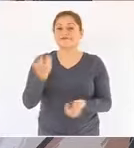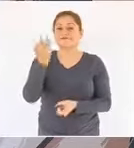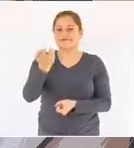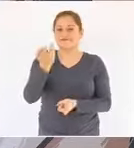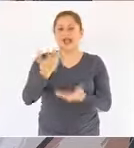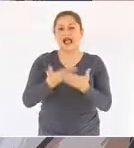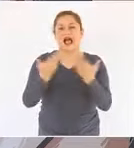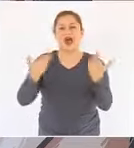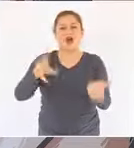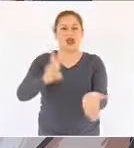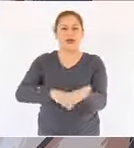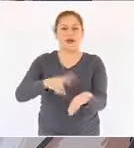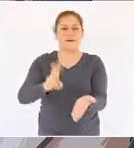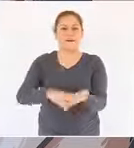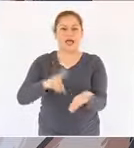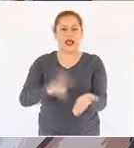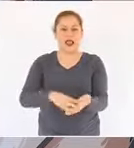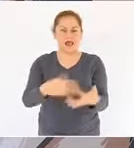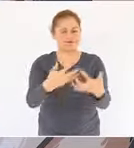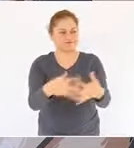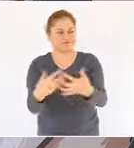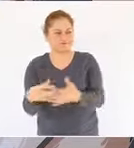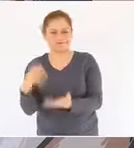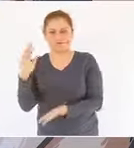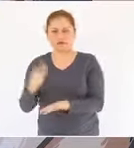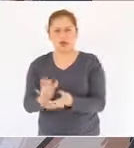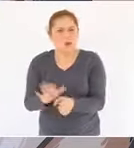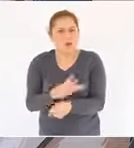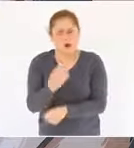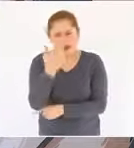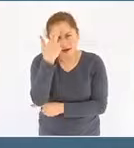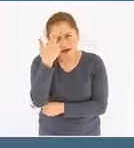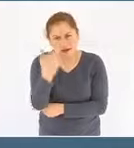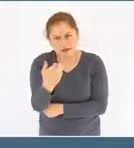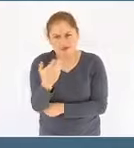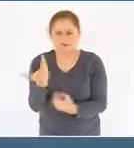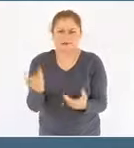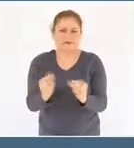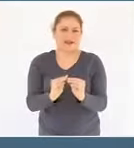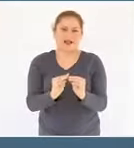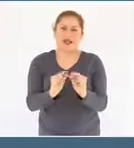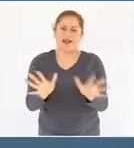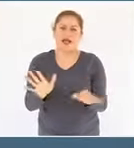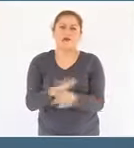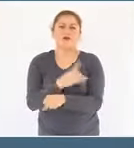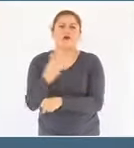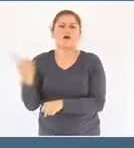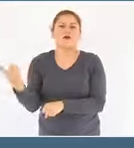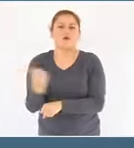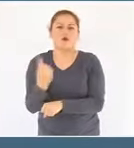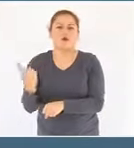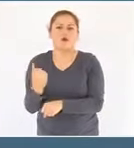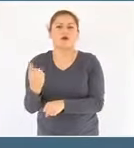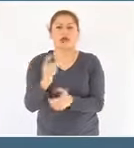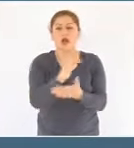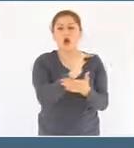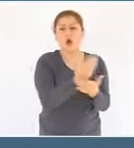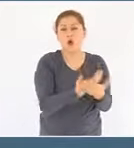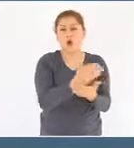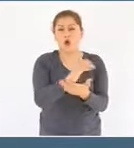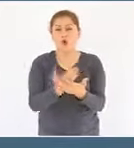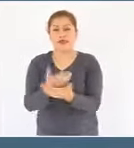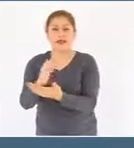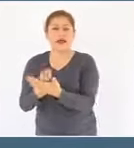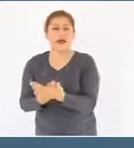se explica en buena medida por los ahorros obtenidos en la contratación de